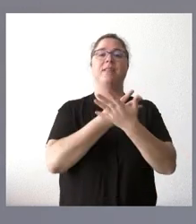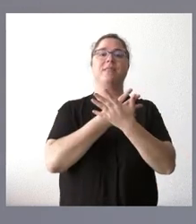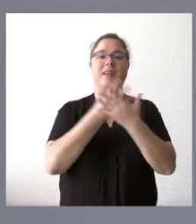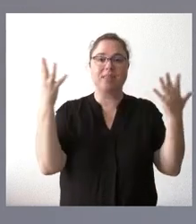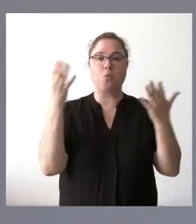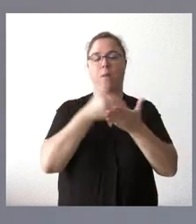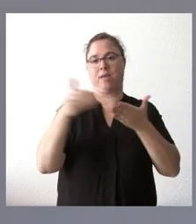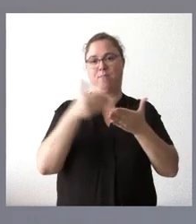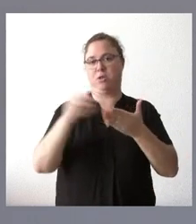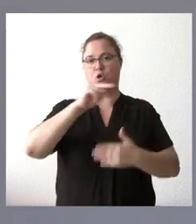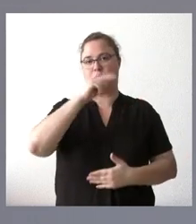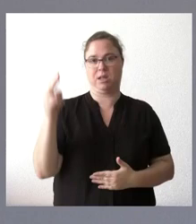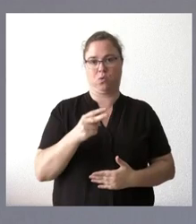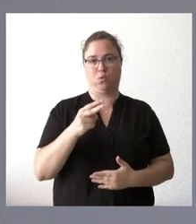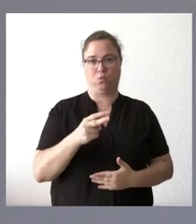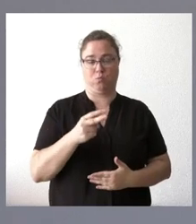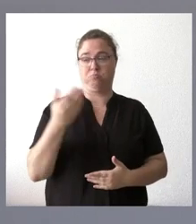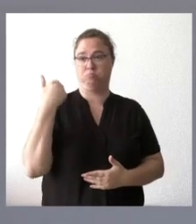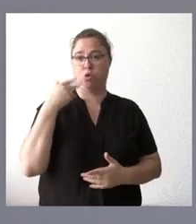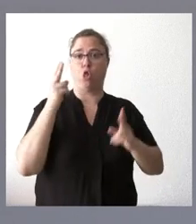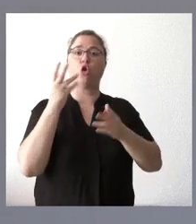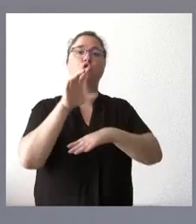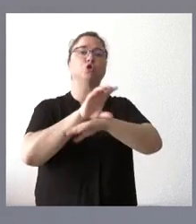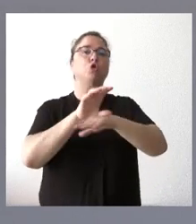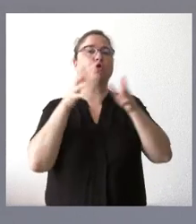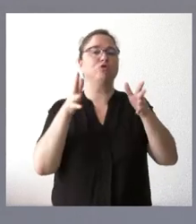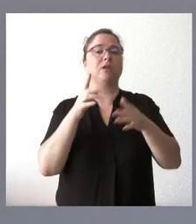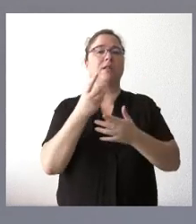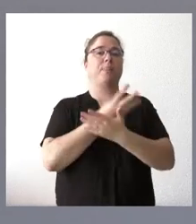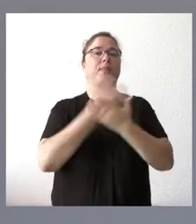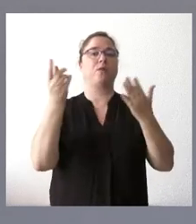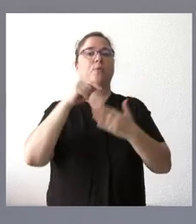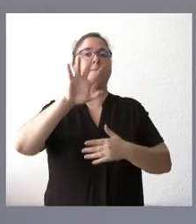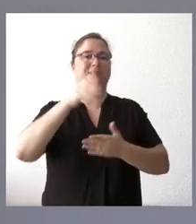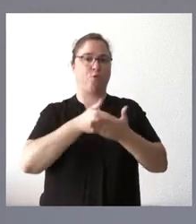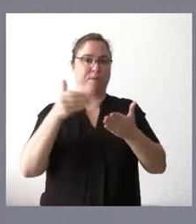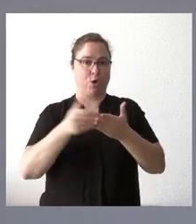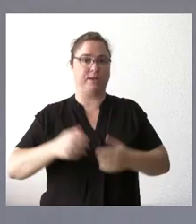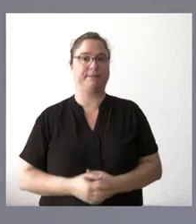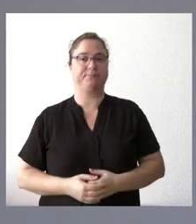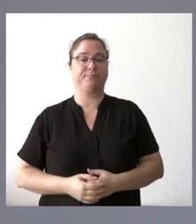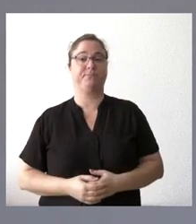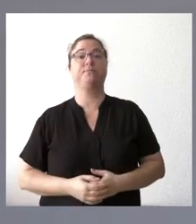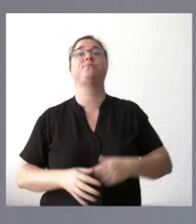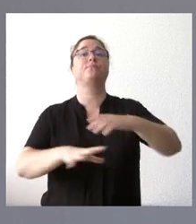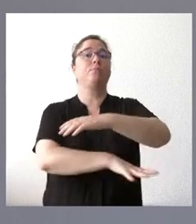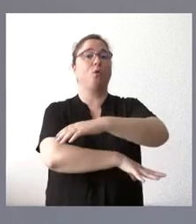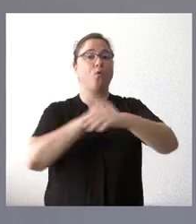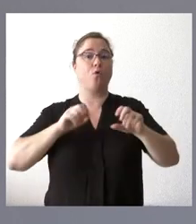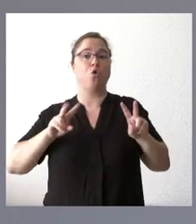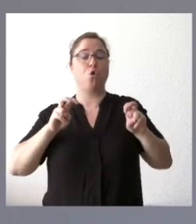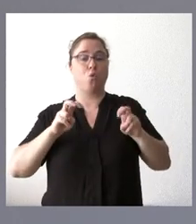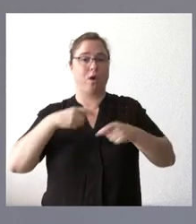euros en estos últimos dos consejos de Gobierno, en concreto 19,5 millones de euros. De los fondos de la nueva generación